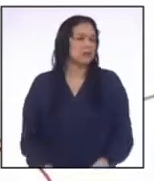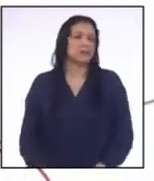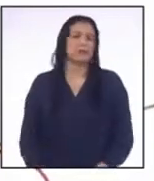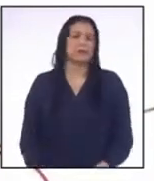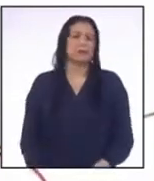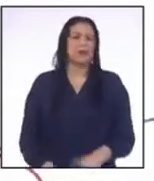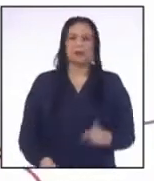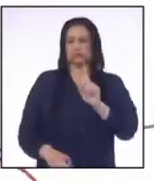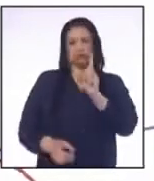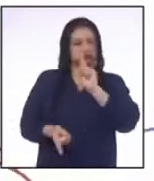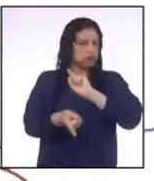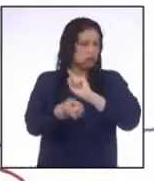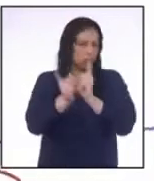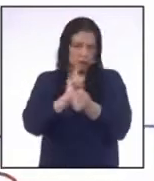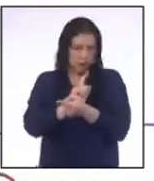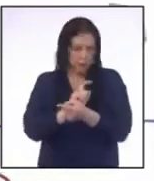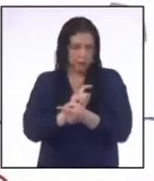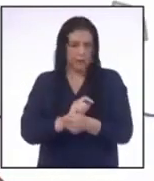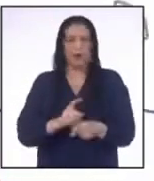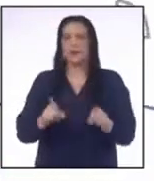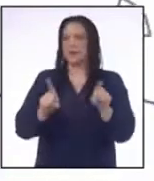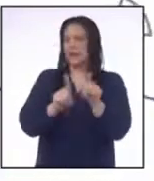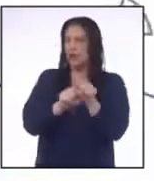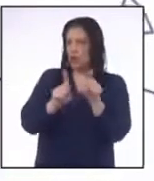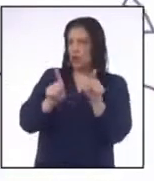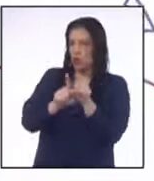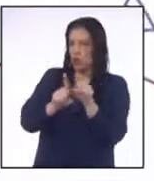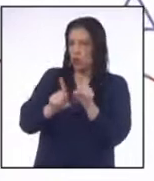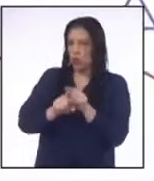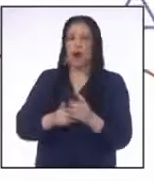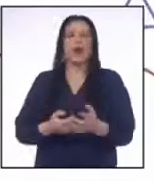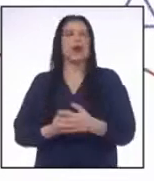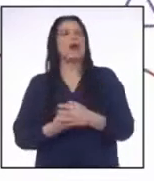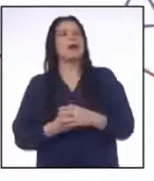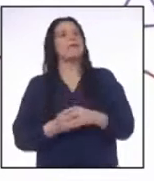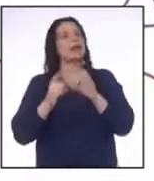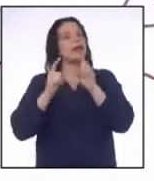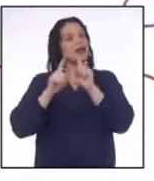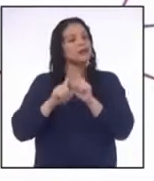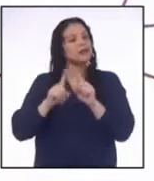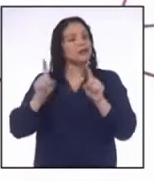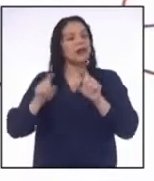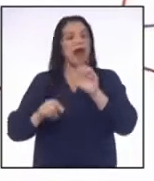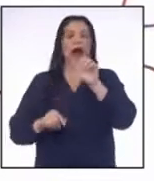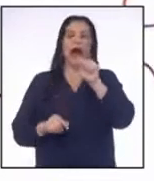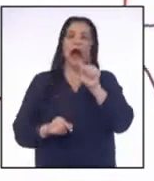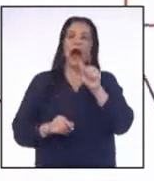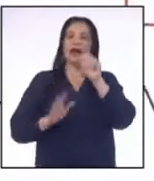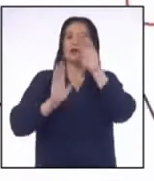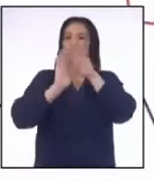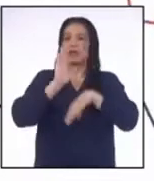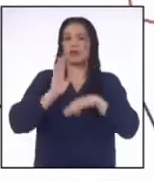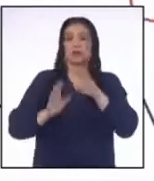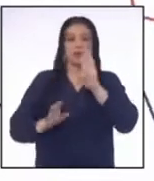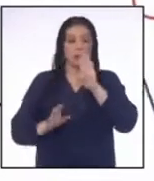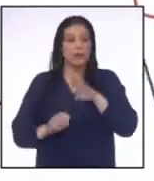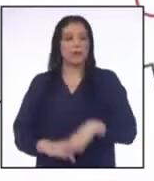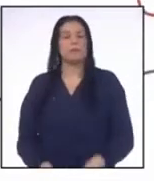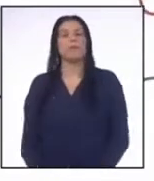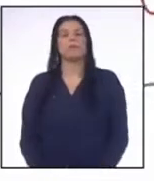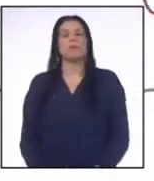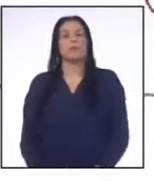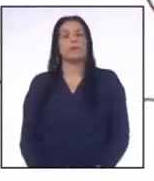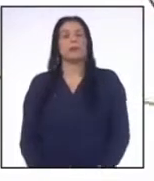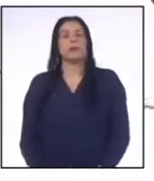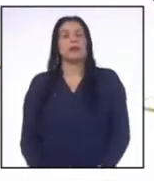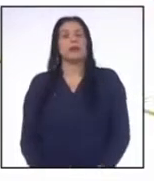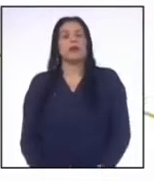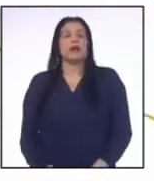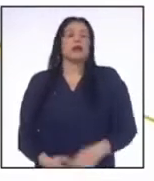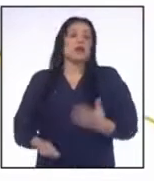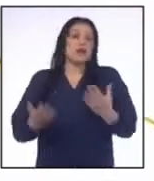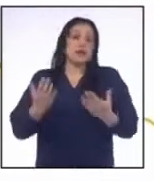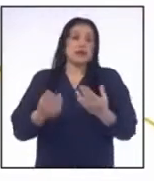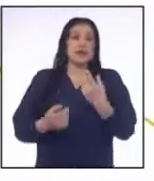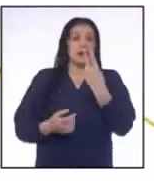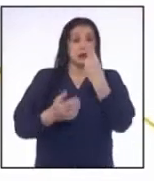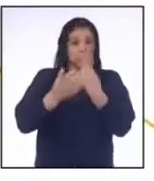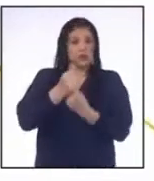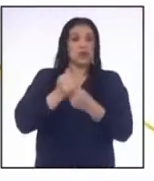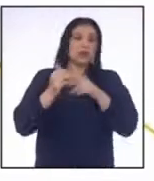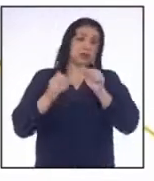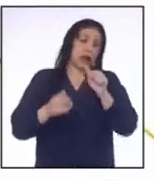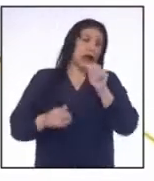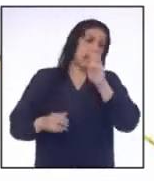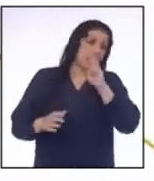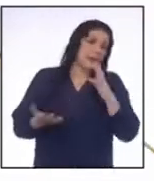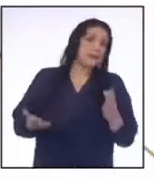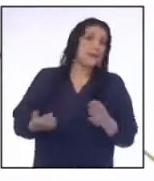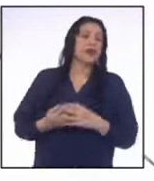No cambia Lo mismo sucede para el caso de la desigualdad A es menor que B En la cual, si a ambos miembros